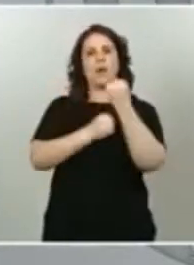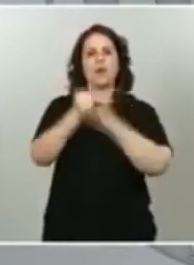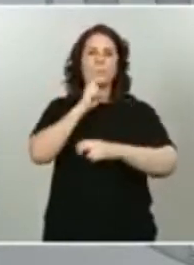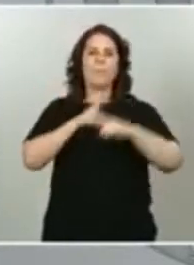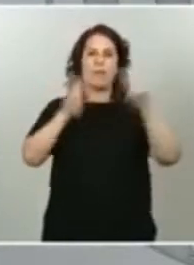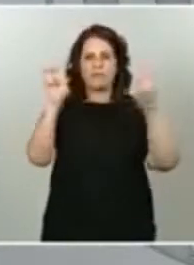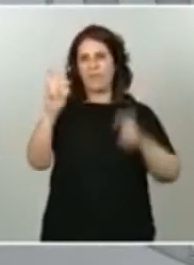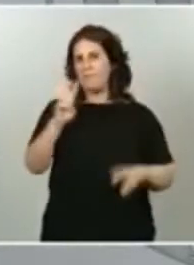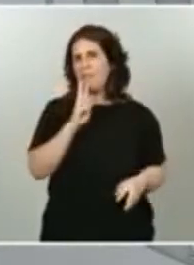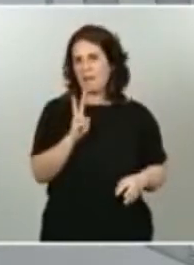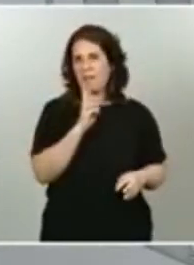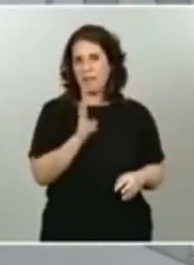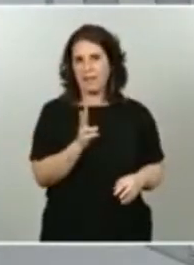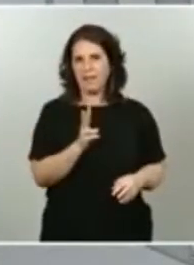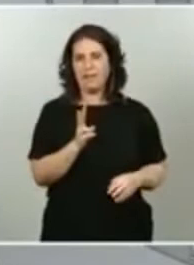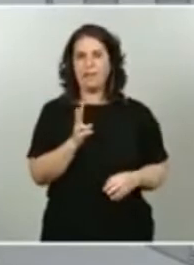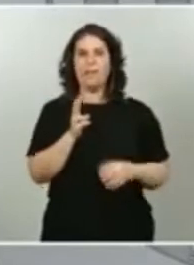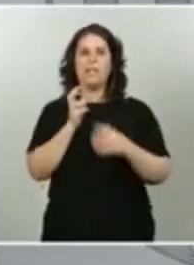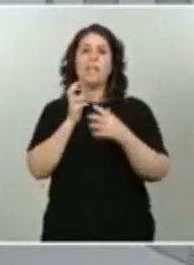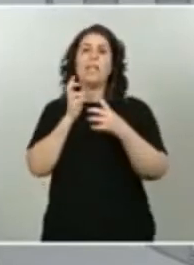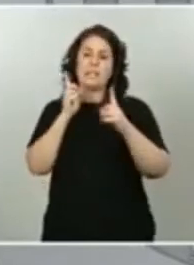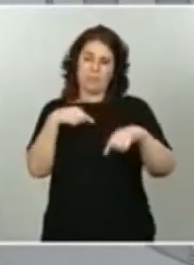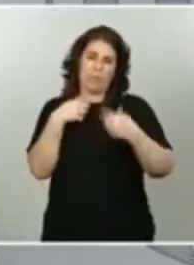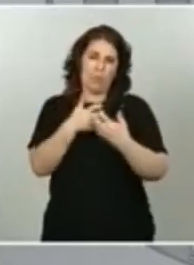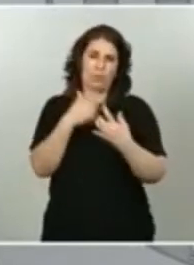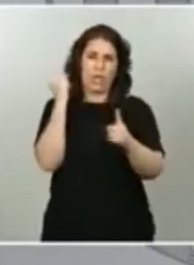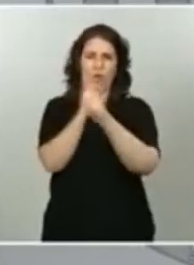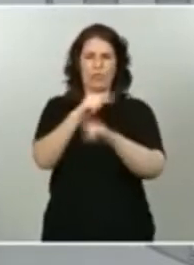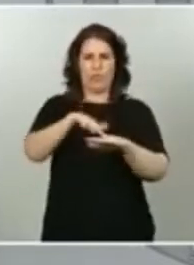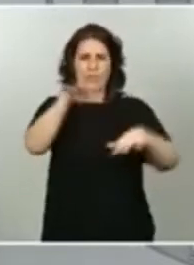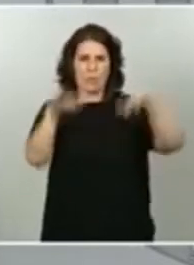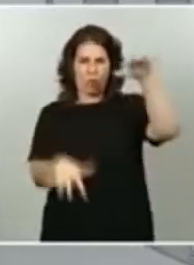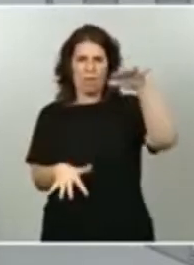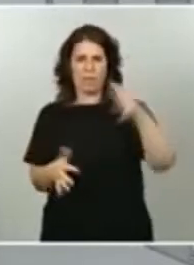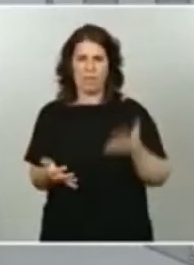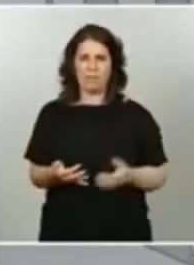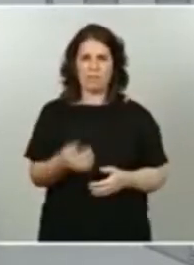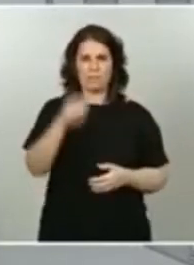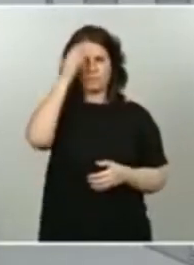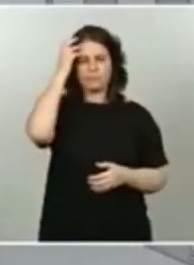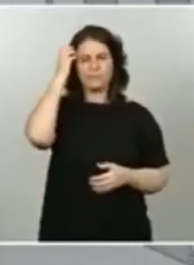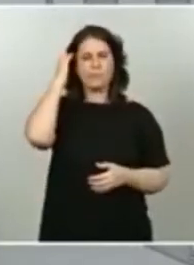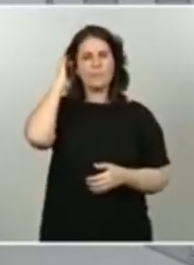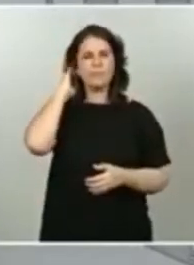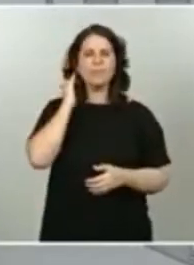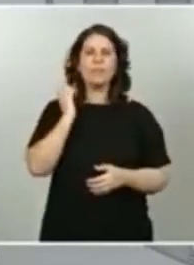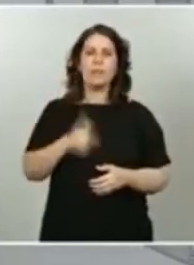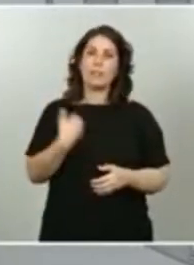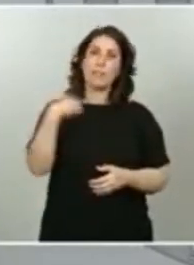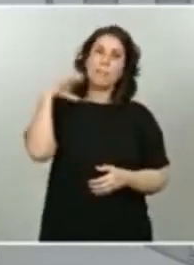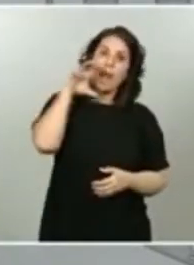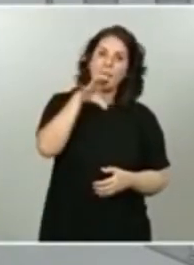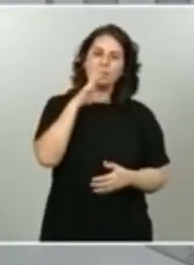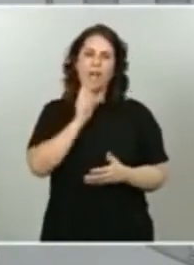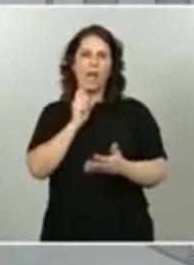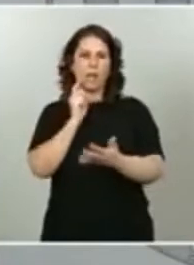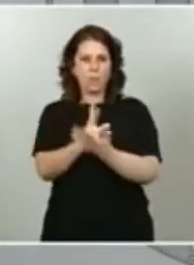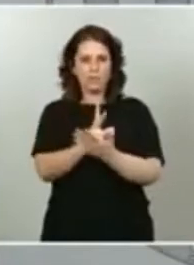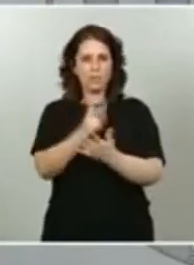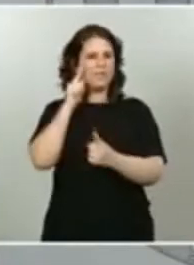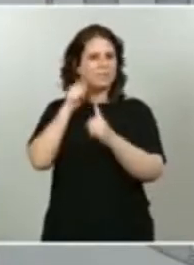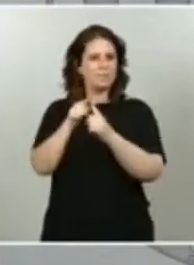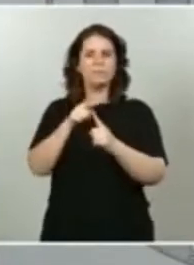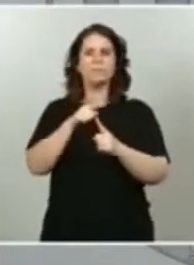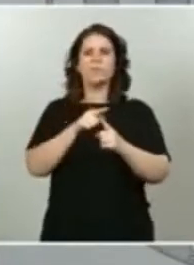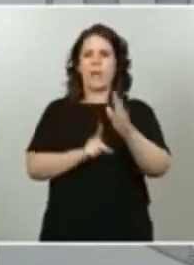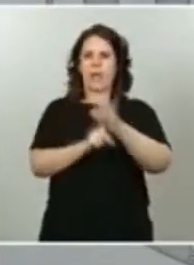combate contra la desigualdad. Un país que está apostando por crecer de manera inteligente, hacerlo de forma sostenible y de